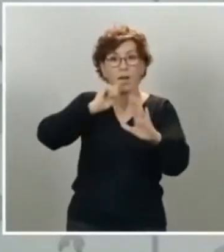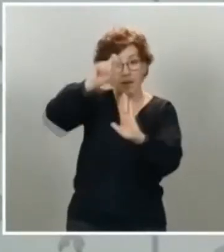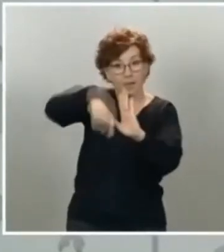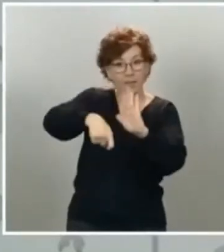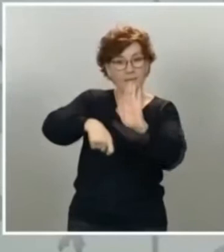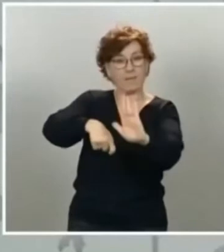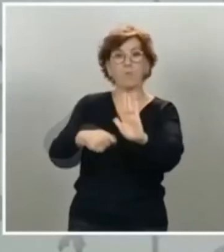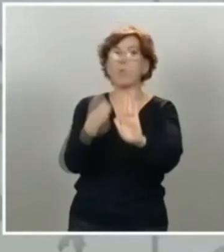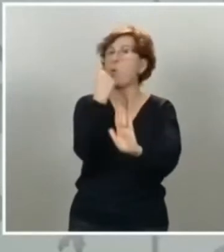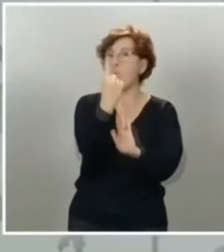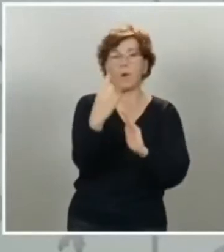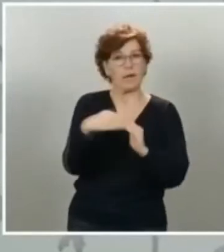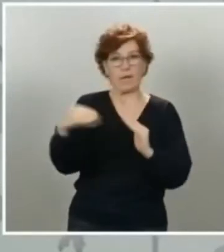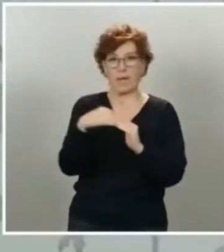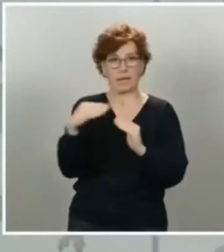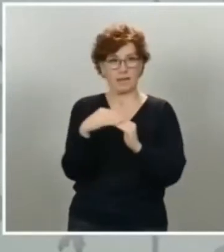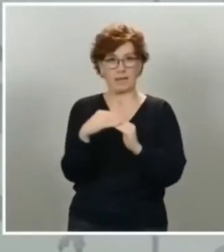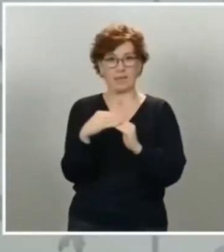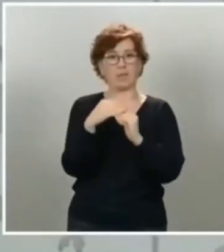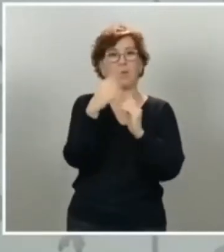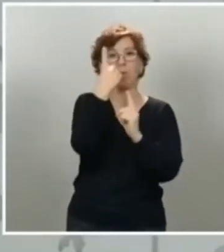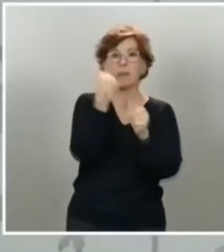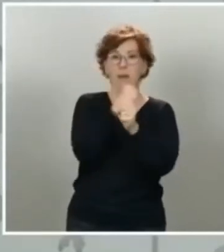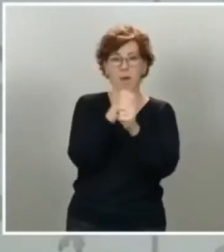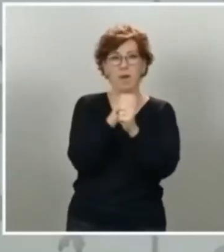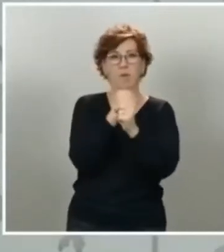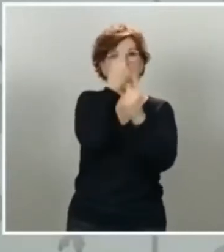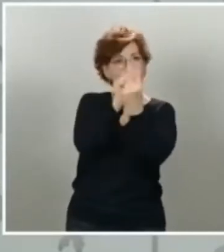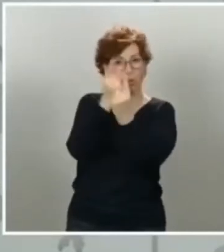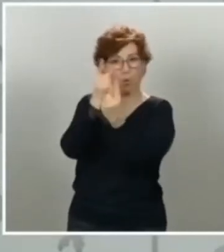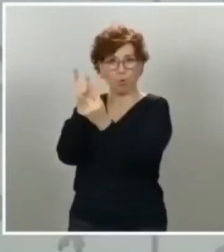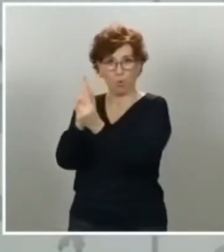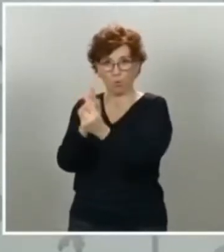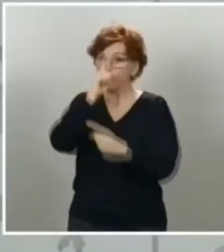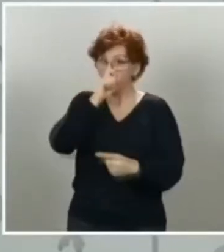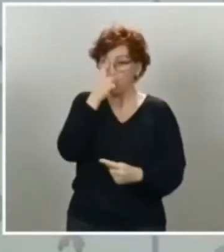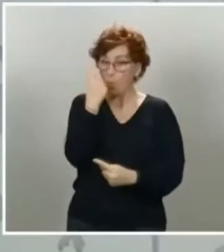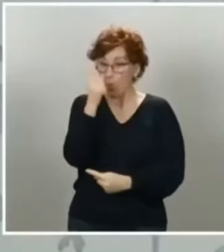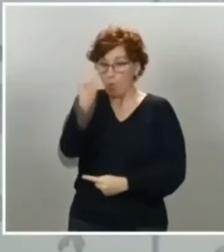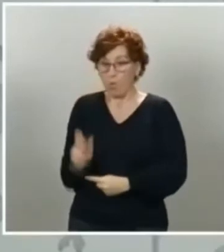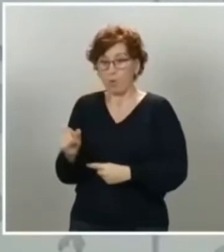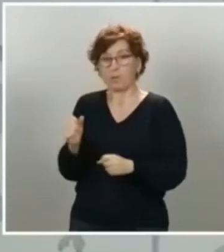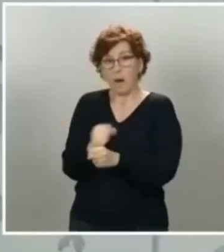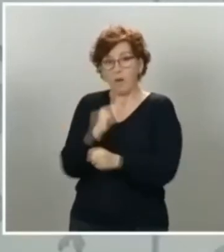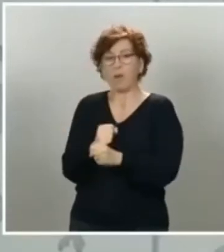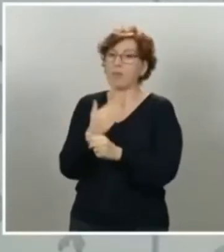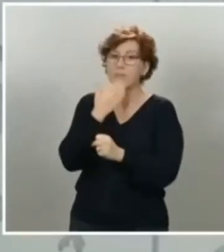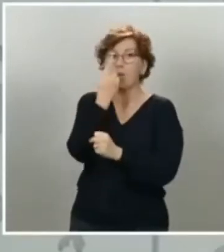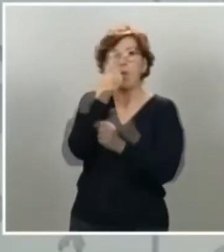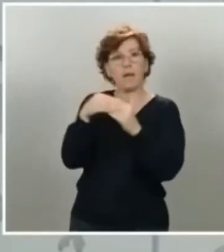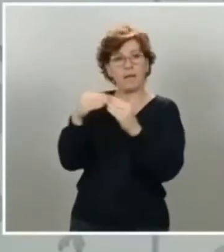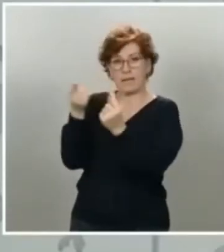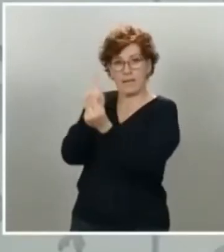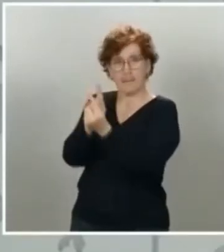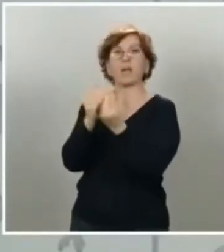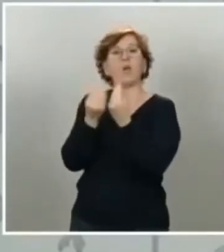cliente por cada trabajador. Esto es importante recordarlo, un único cliente por cada trabajador, en cita previa. Además,